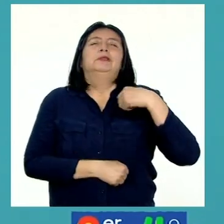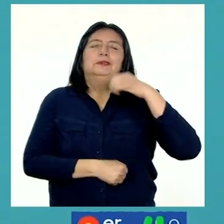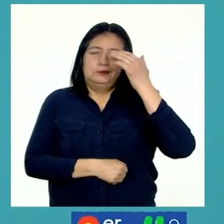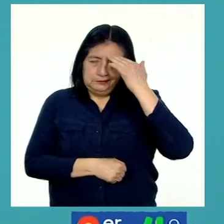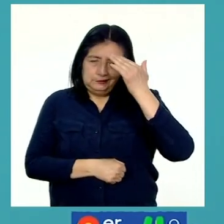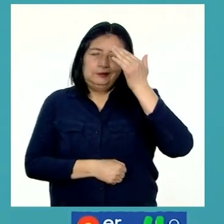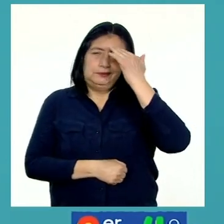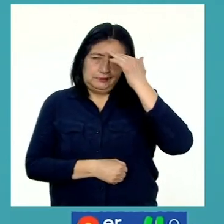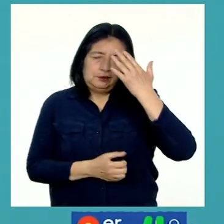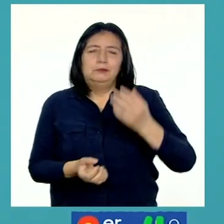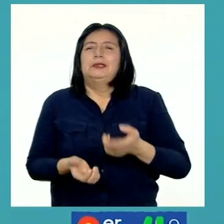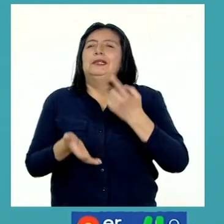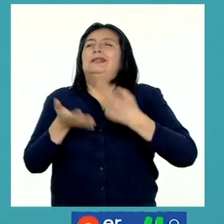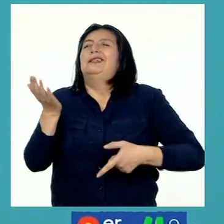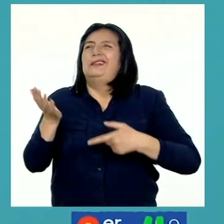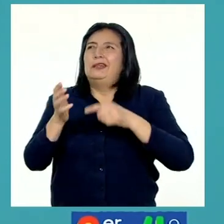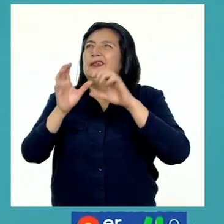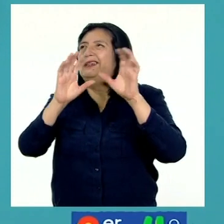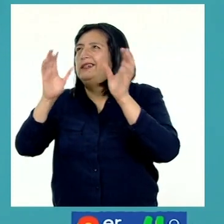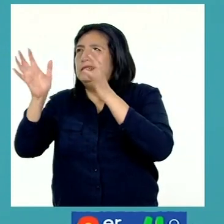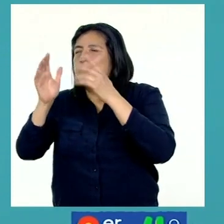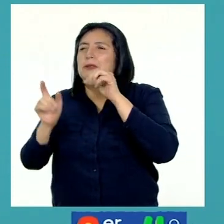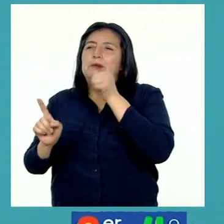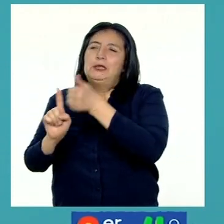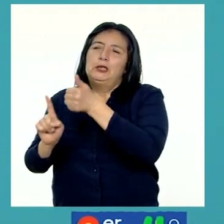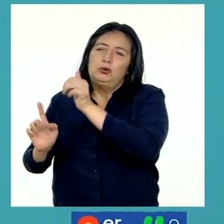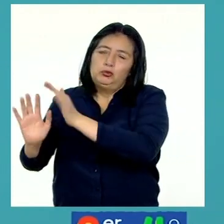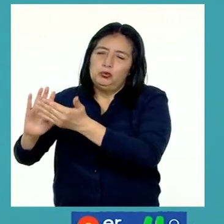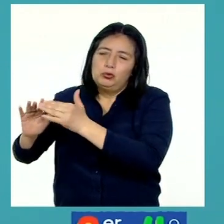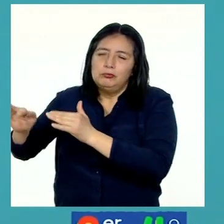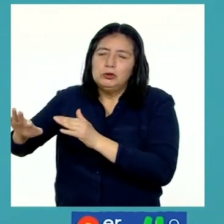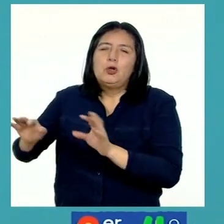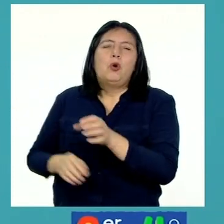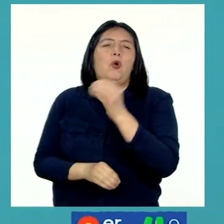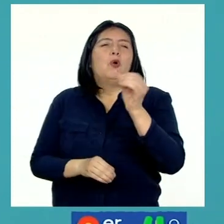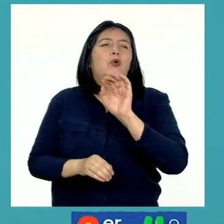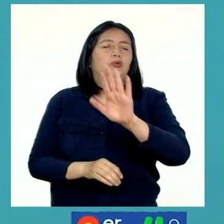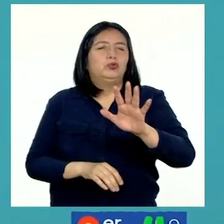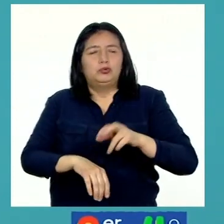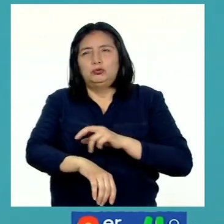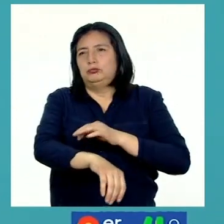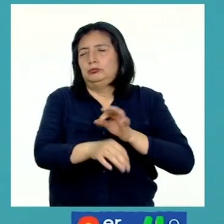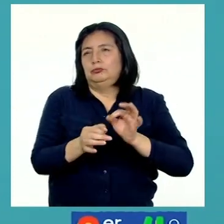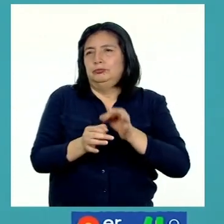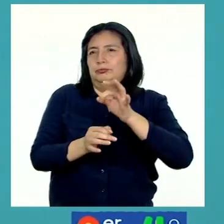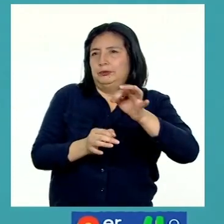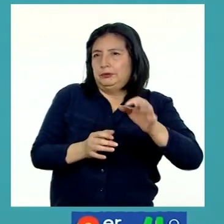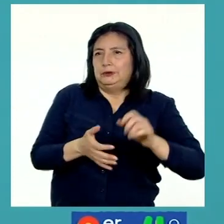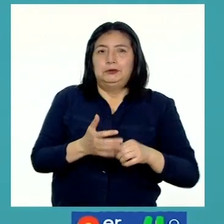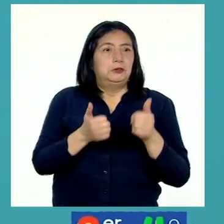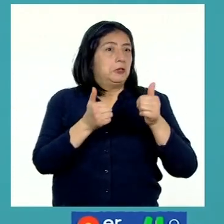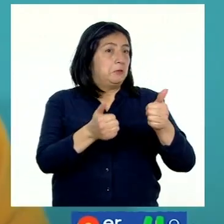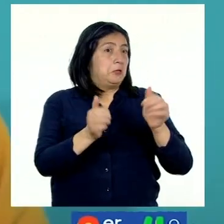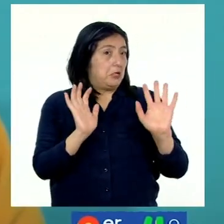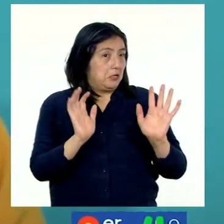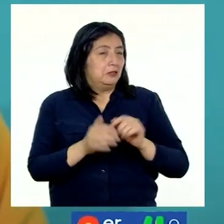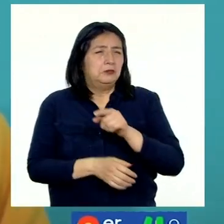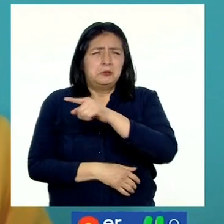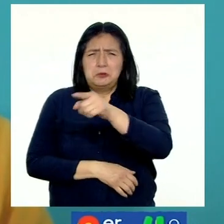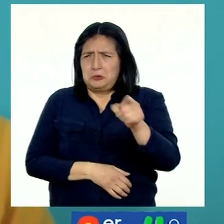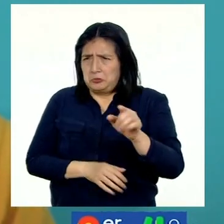determinar el tipo de clima para tu localidad o para tu región. Entonces, genial, ¿no?